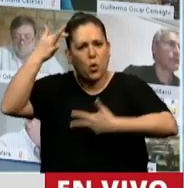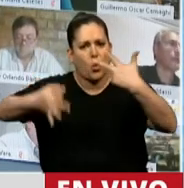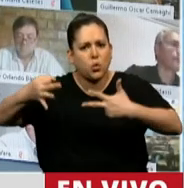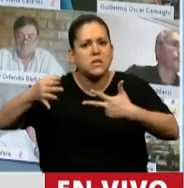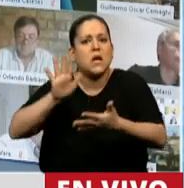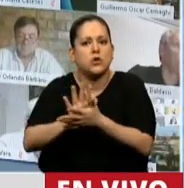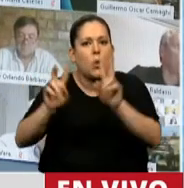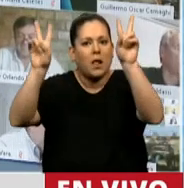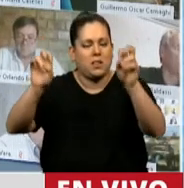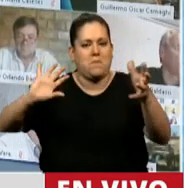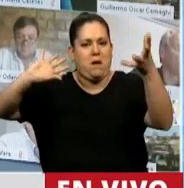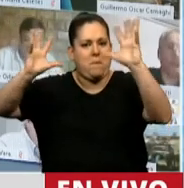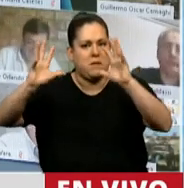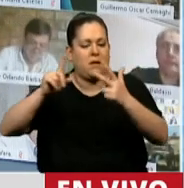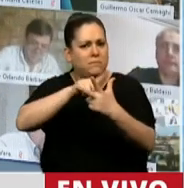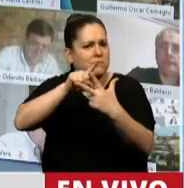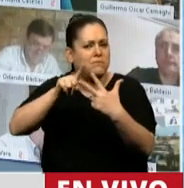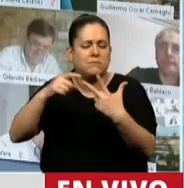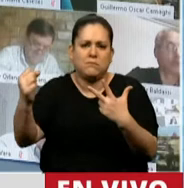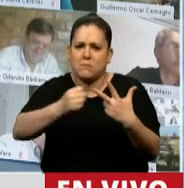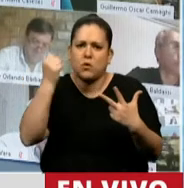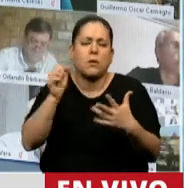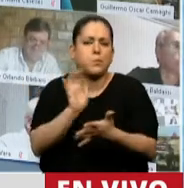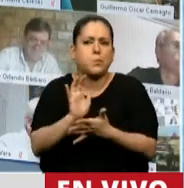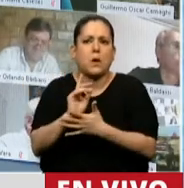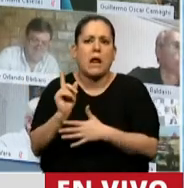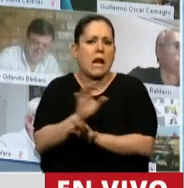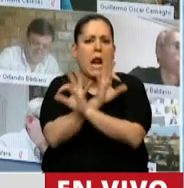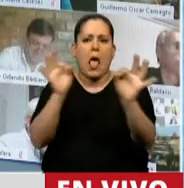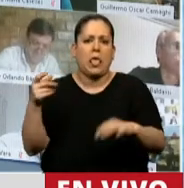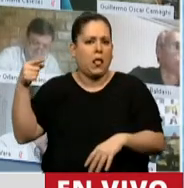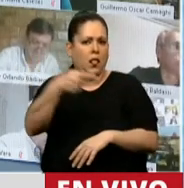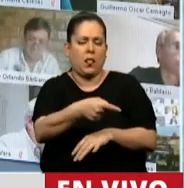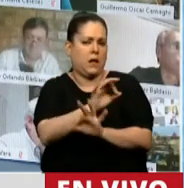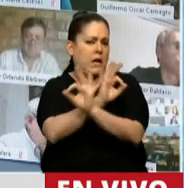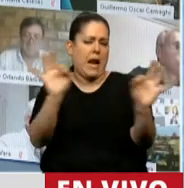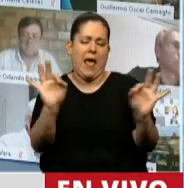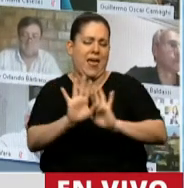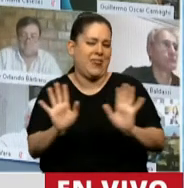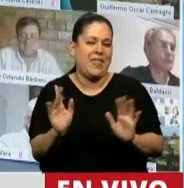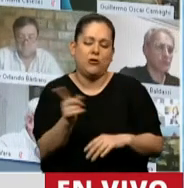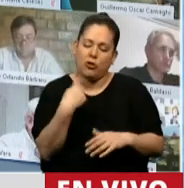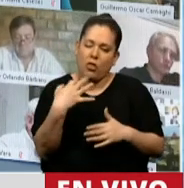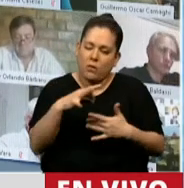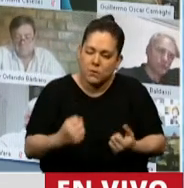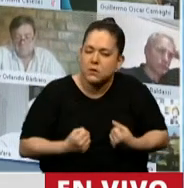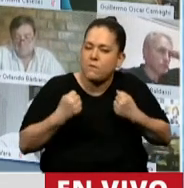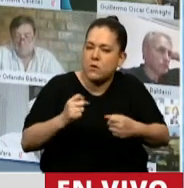ambientales, creo que nadie los discute y que tenemos que profundizarlos y esforzarlos.